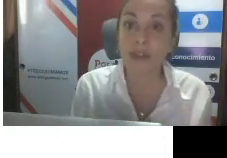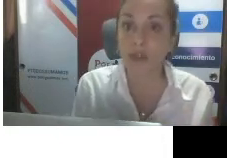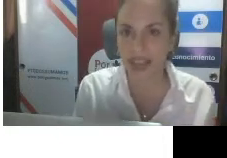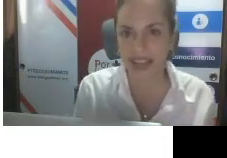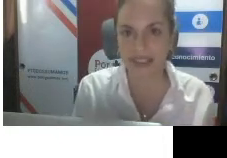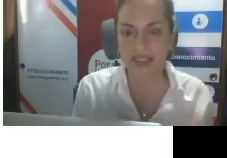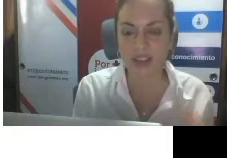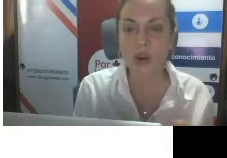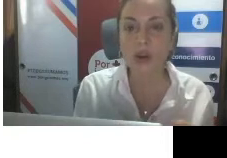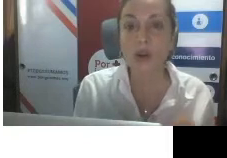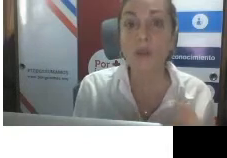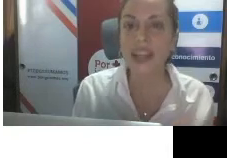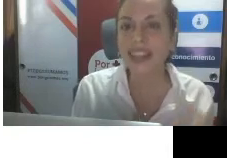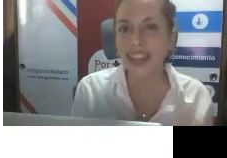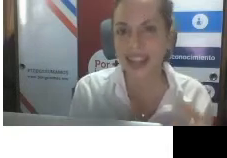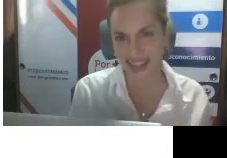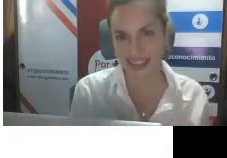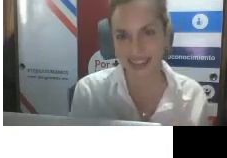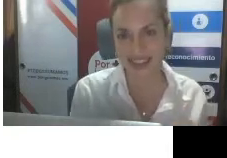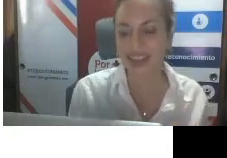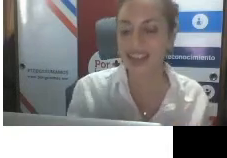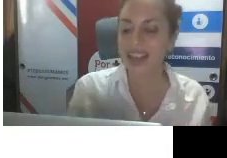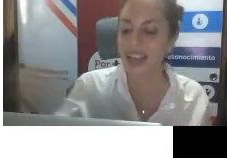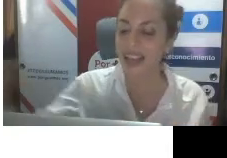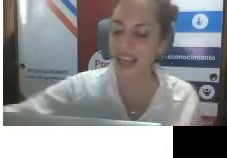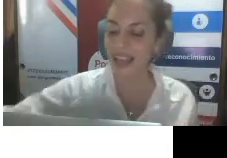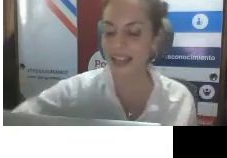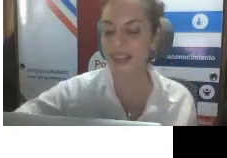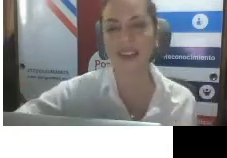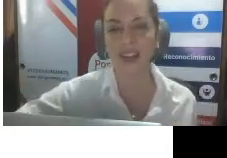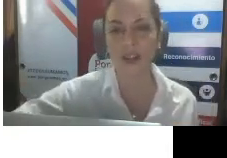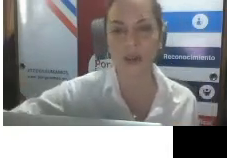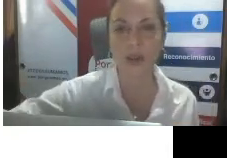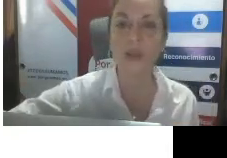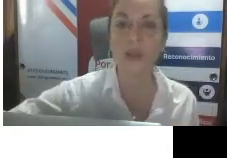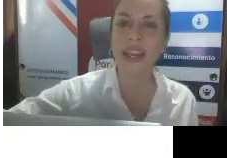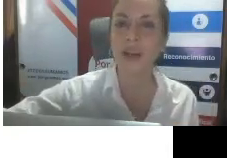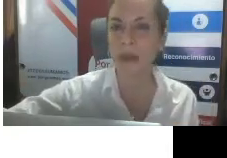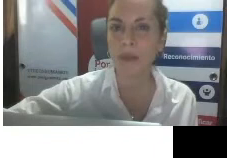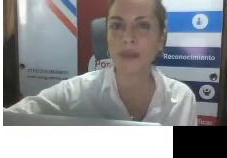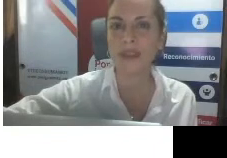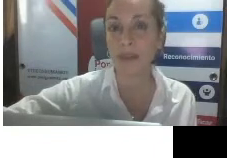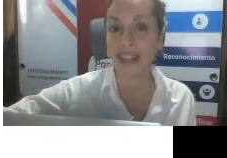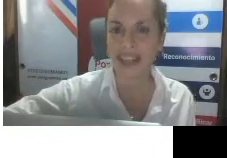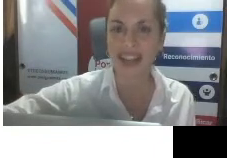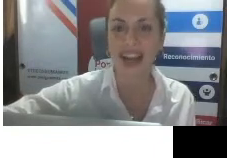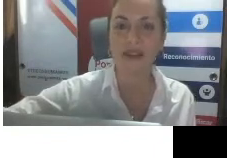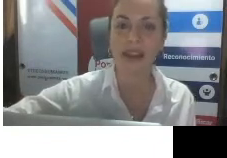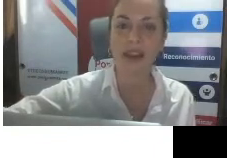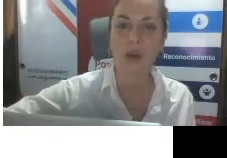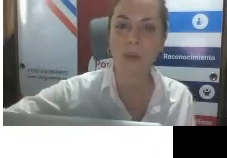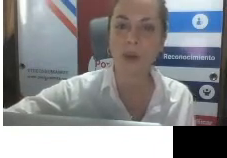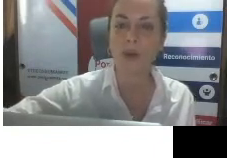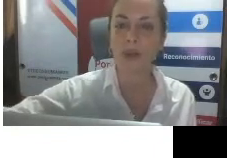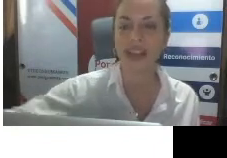problemas sociales, sino poder tejer redes, ¿sí? Y ahí es donde vamos a pasar a